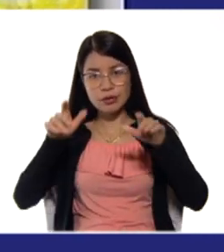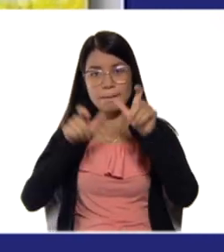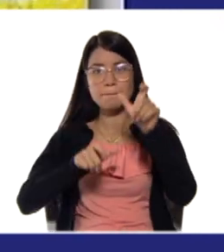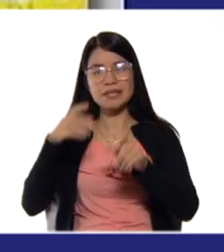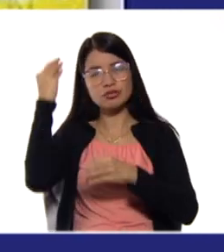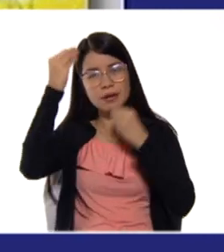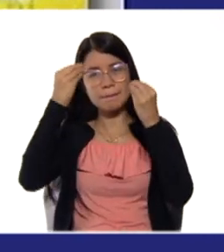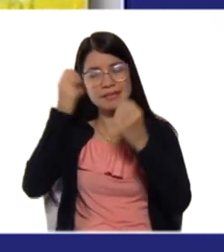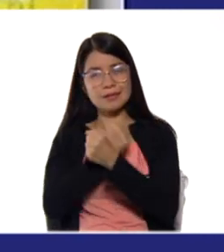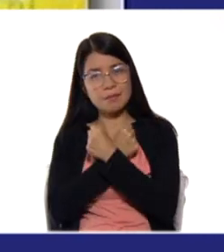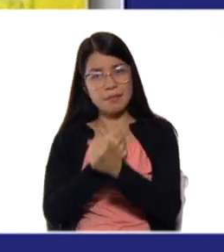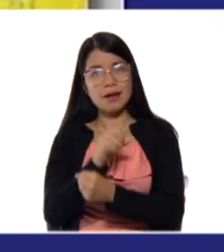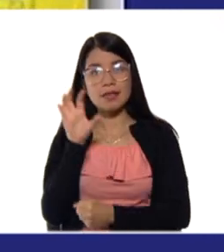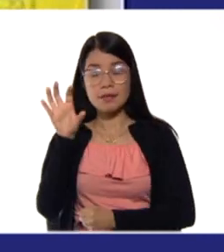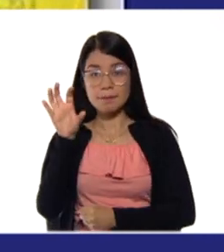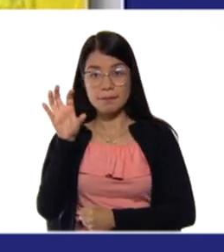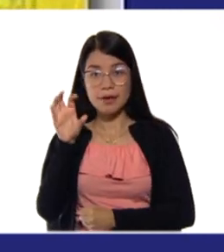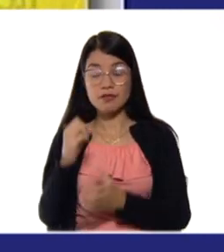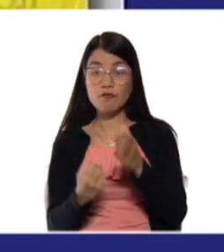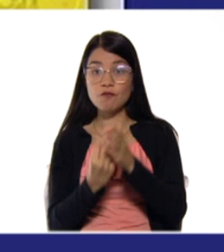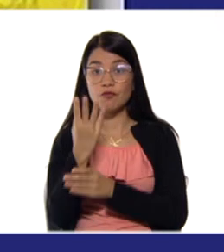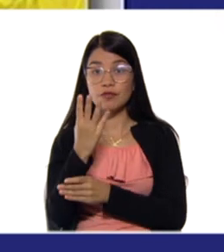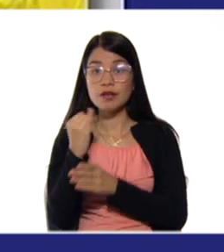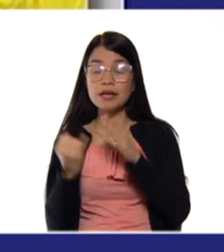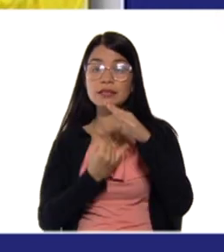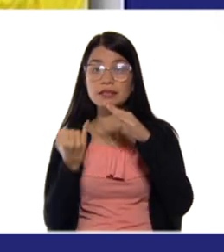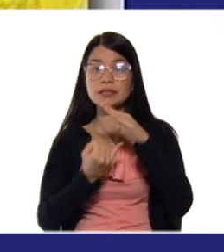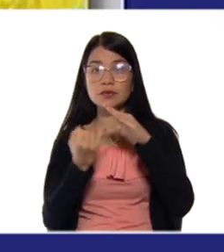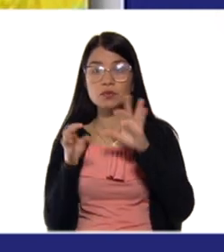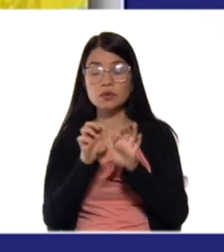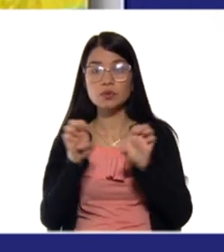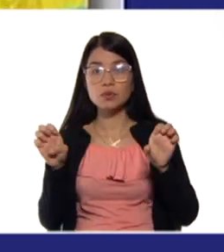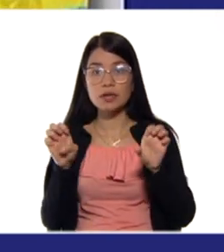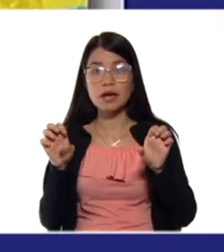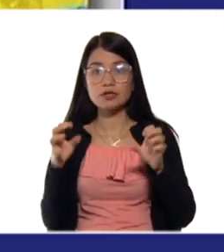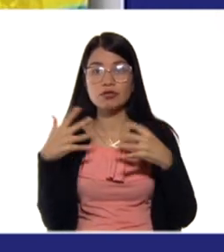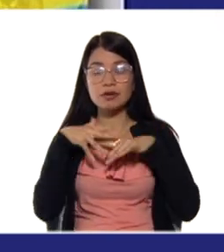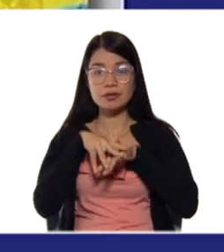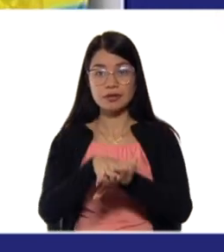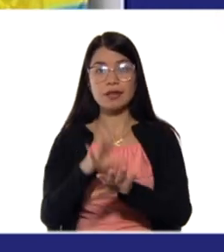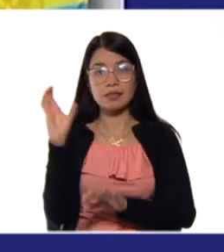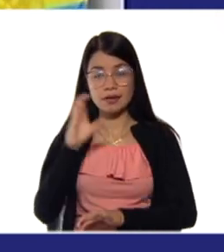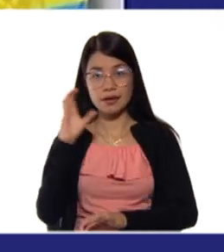entorno y su patria. Fue fundadora del Instituto de Educación Integral de Caracas.